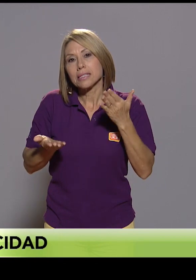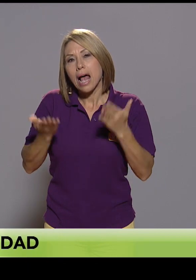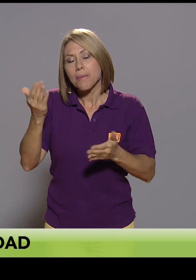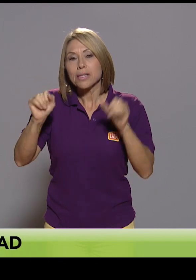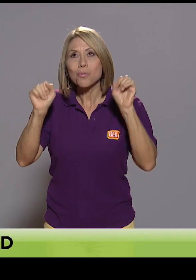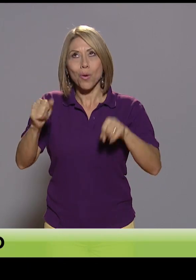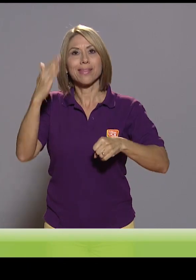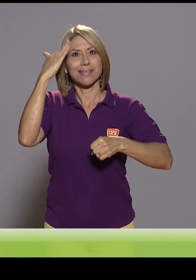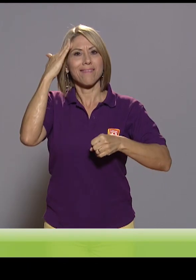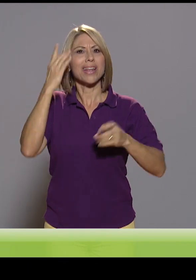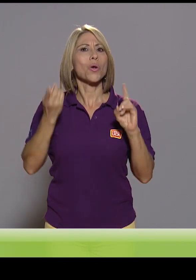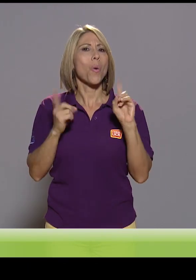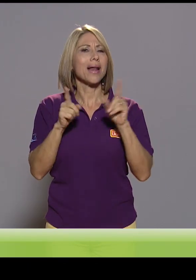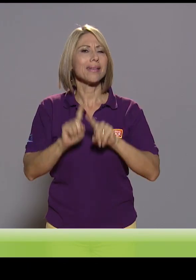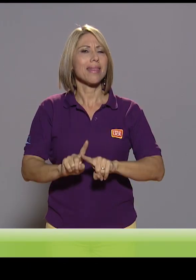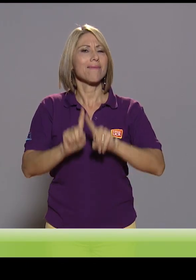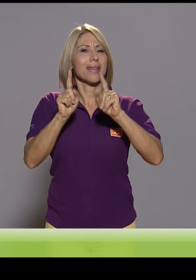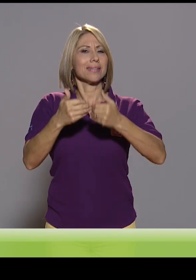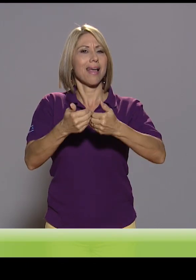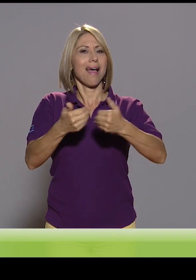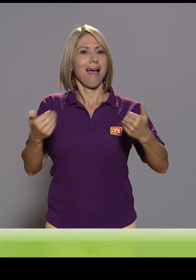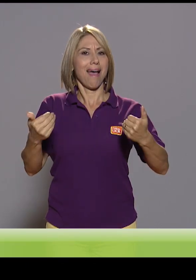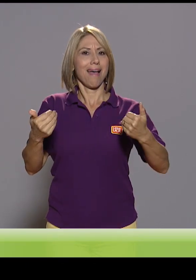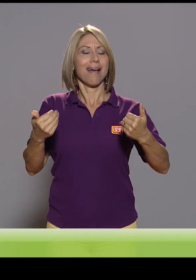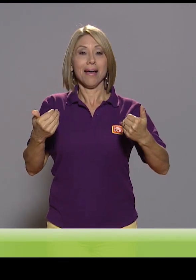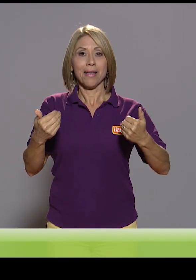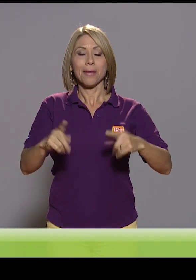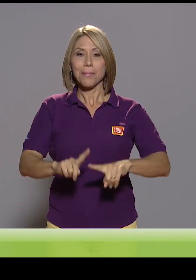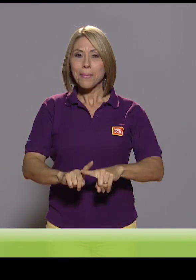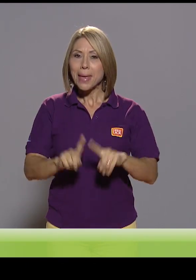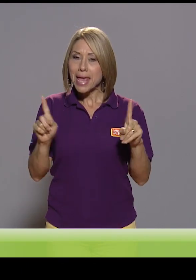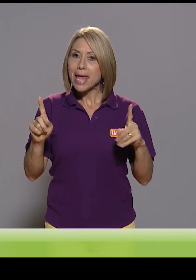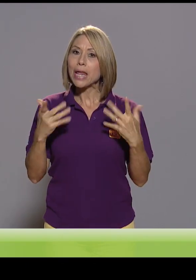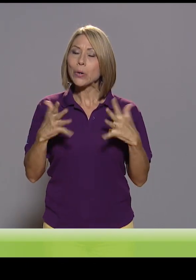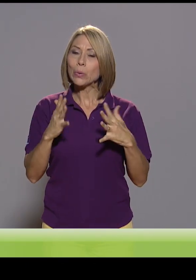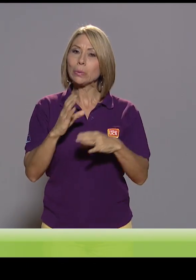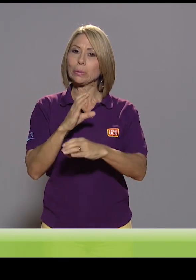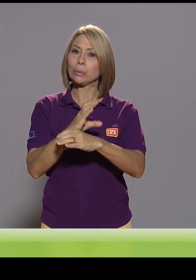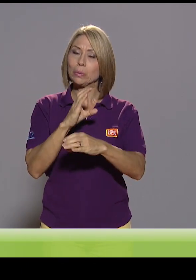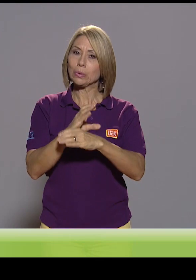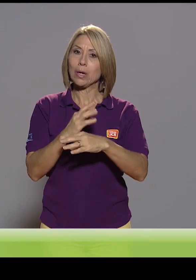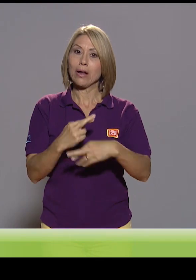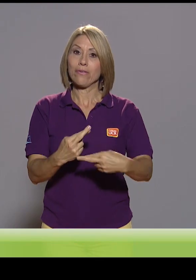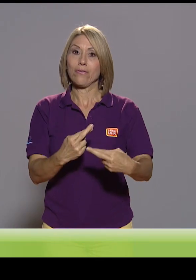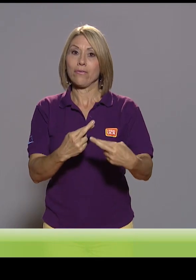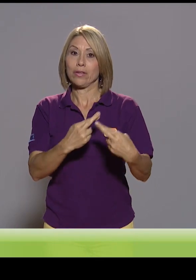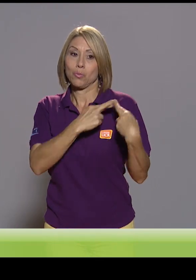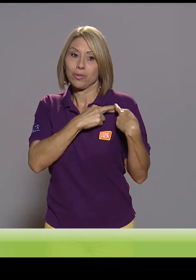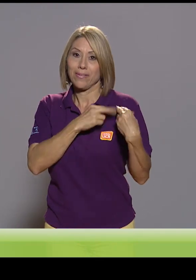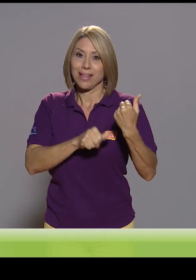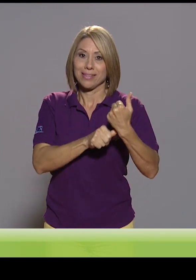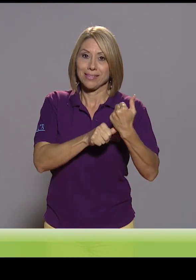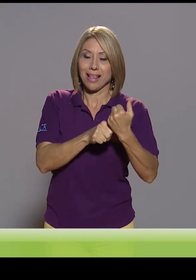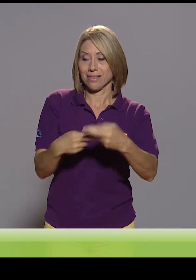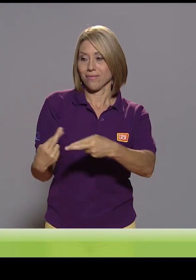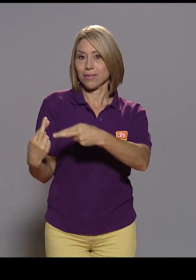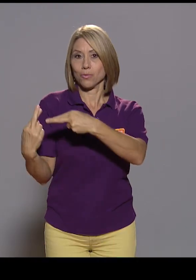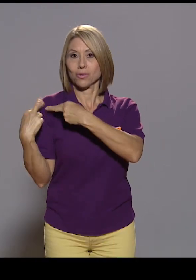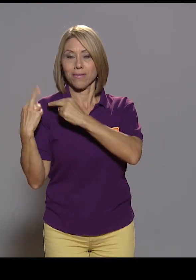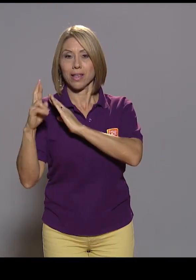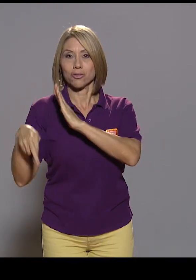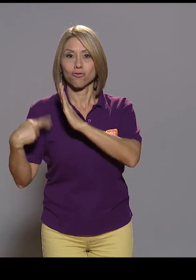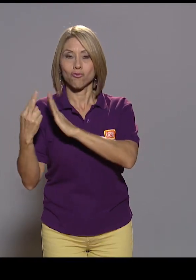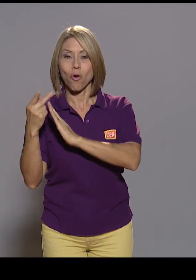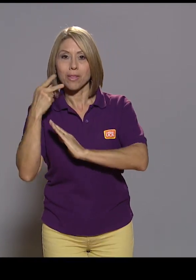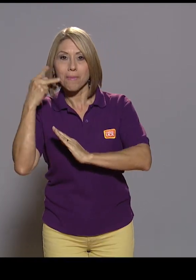hacer esa separación, ¿verdad?, pero hay un hilo divisor muy fino, ¿verdad?, entre cuándo voy a ser asistente y cuándo cumplo mi